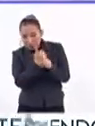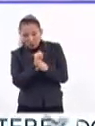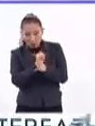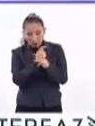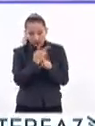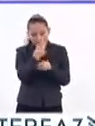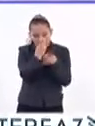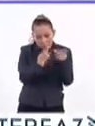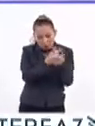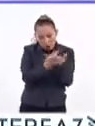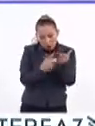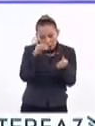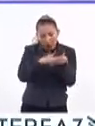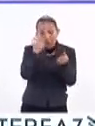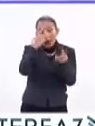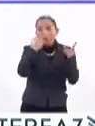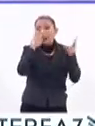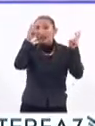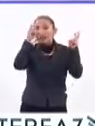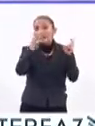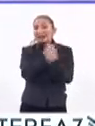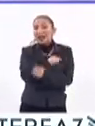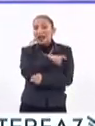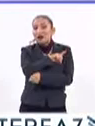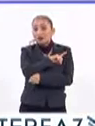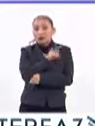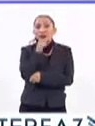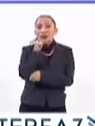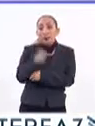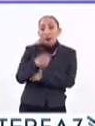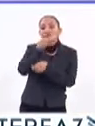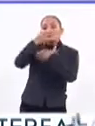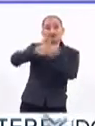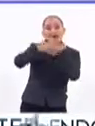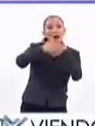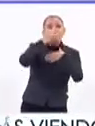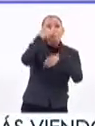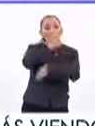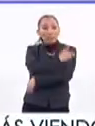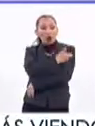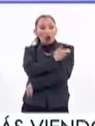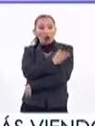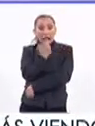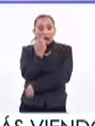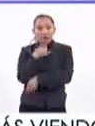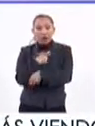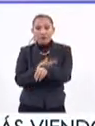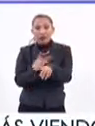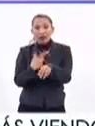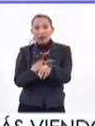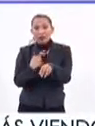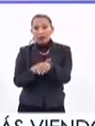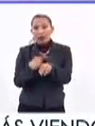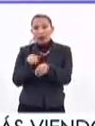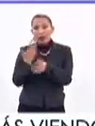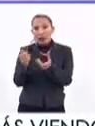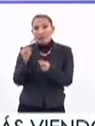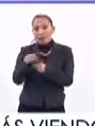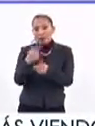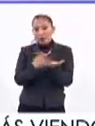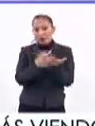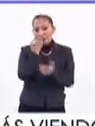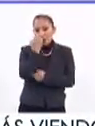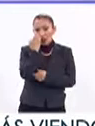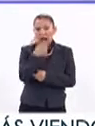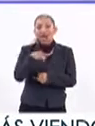estudio en materia de salud así como campañas de vacunación contra esta enfermedad que además se aplican en las mismas